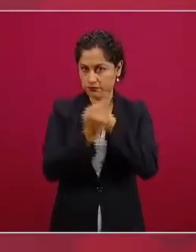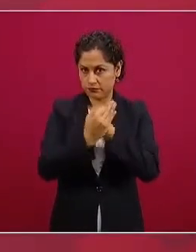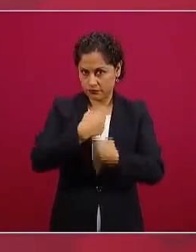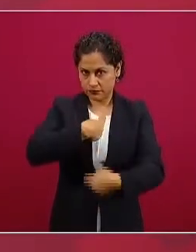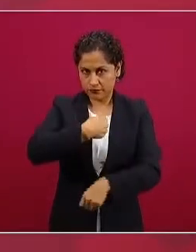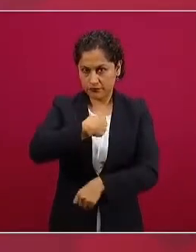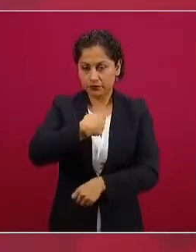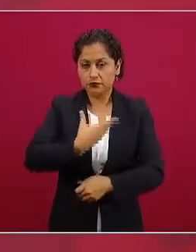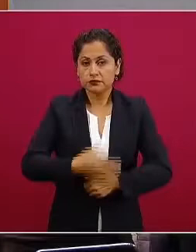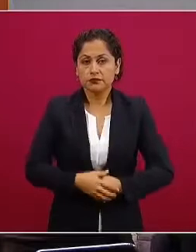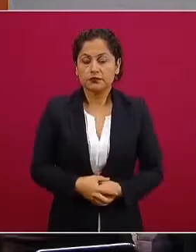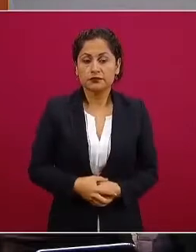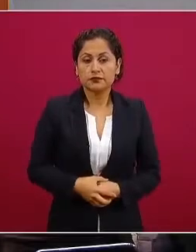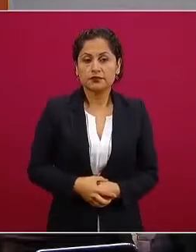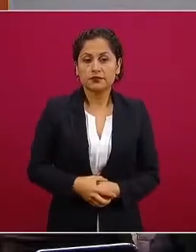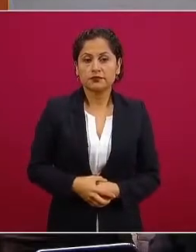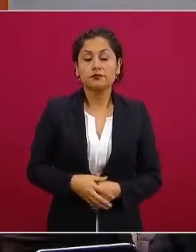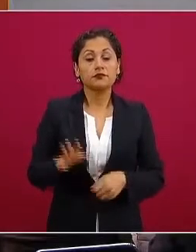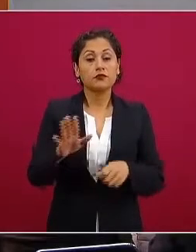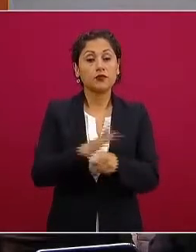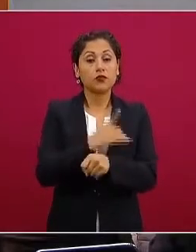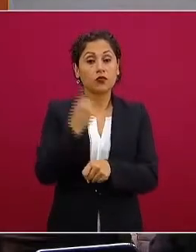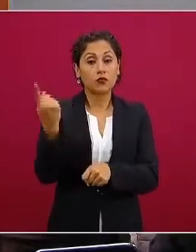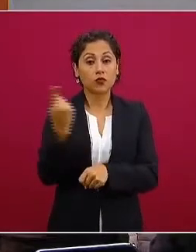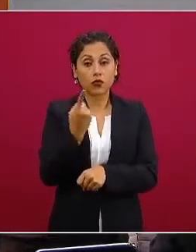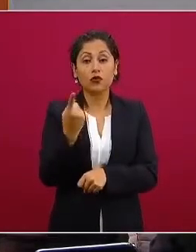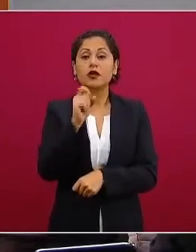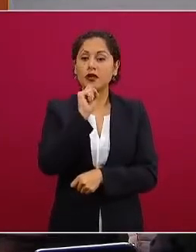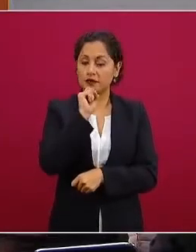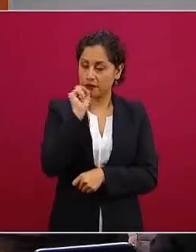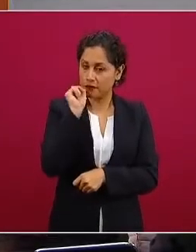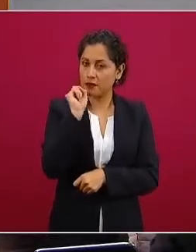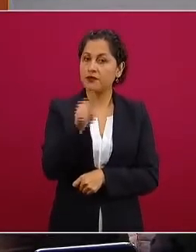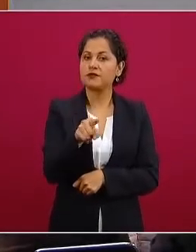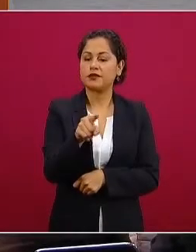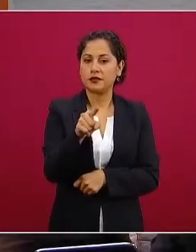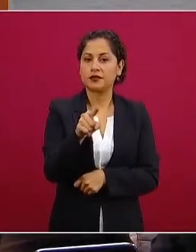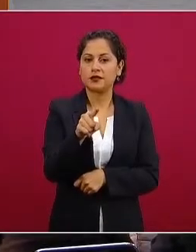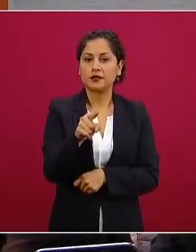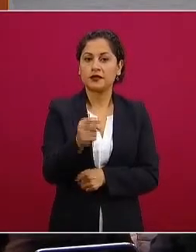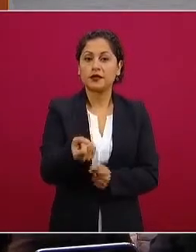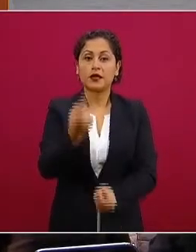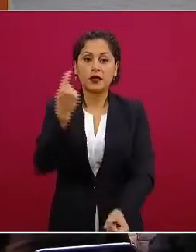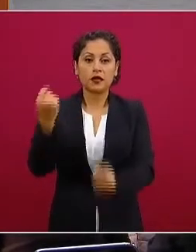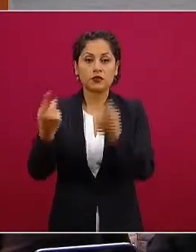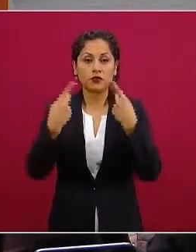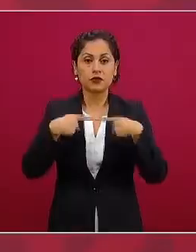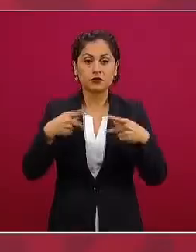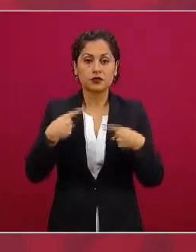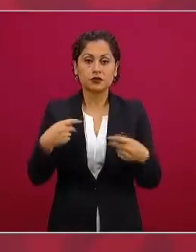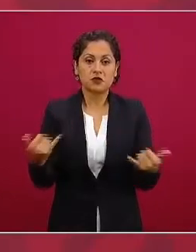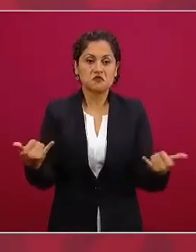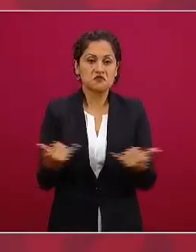hay quienes no quieren que se transforme el país